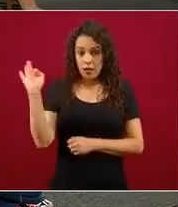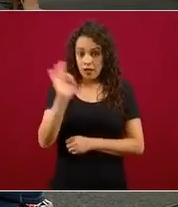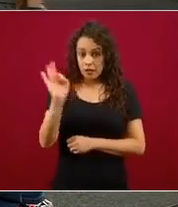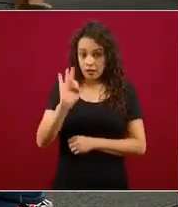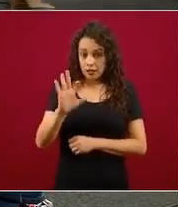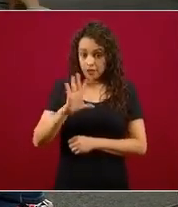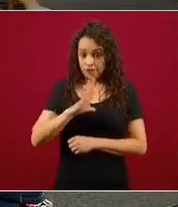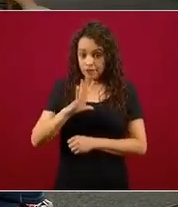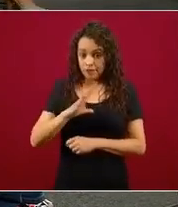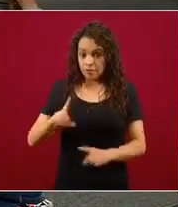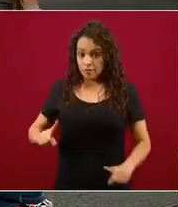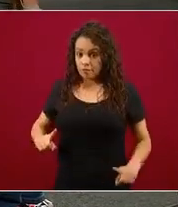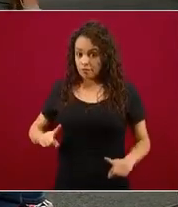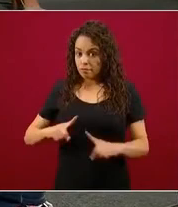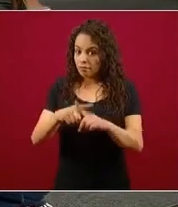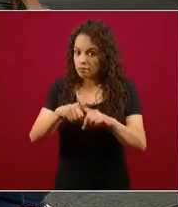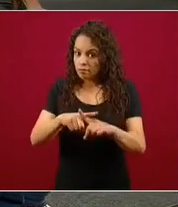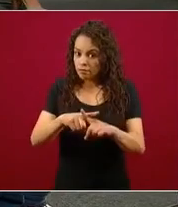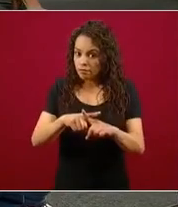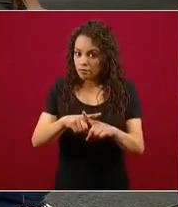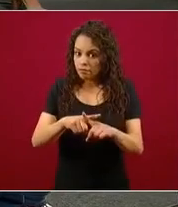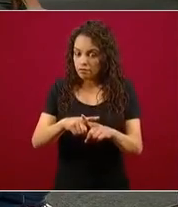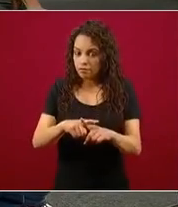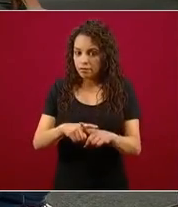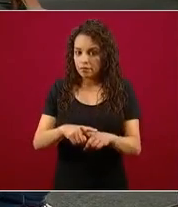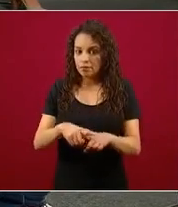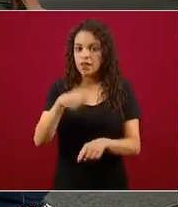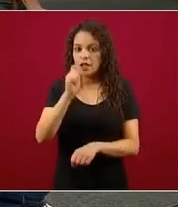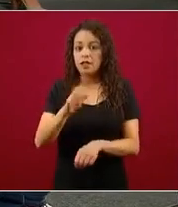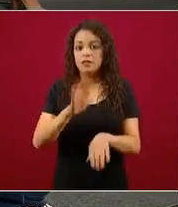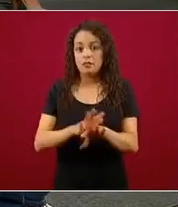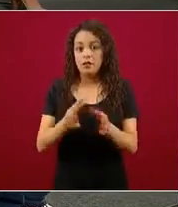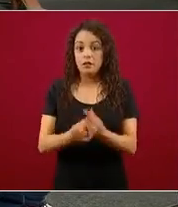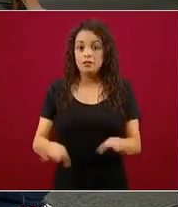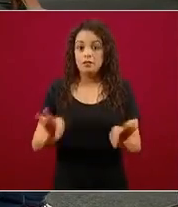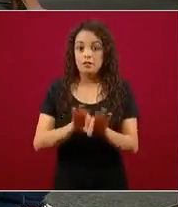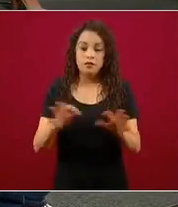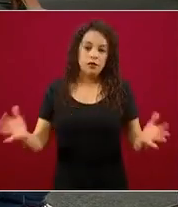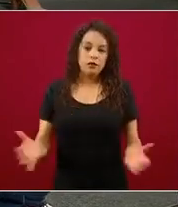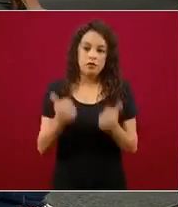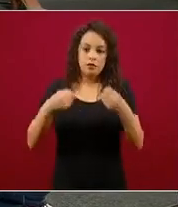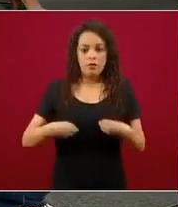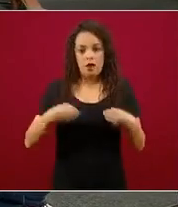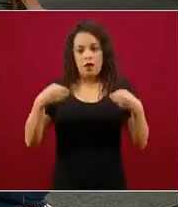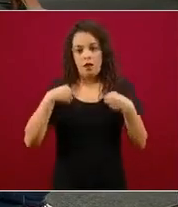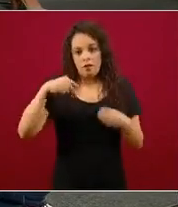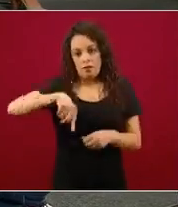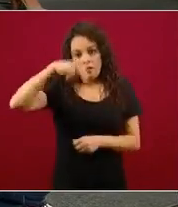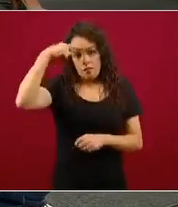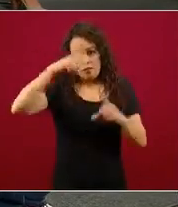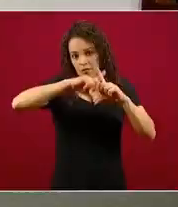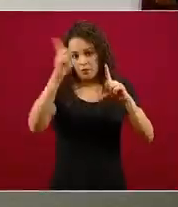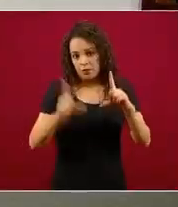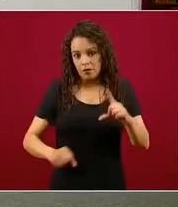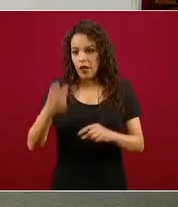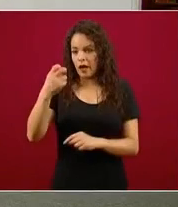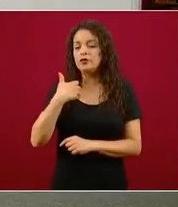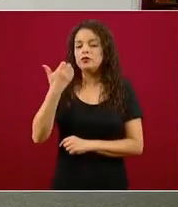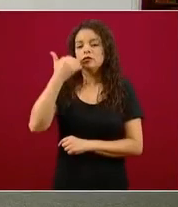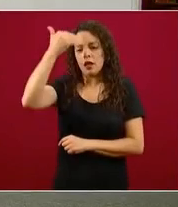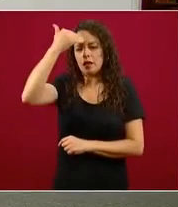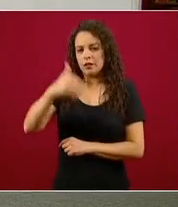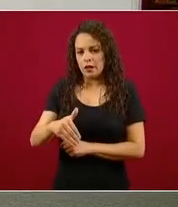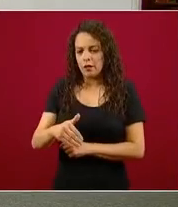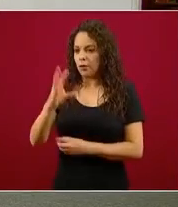lo más importante que es preservar la salud de los mexicanos. Me gustaría saber eso. Gracias.